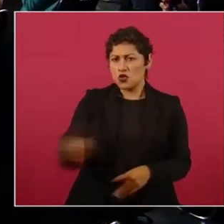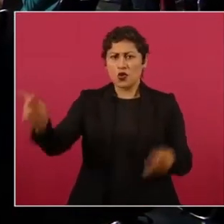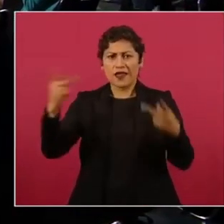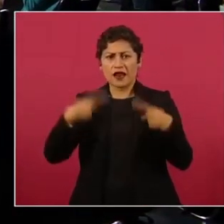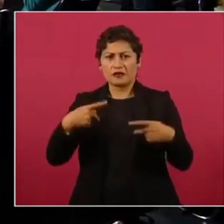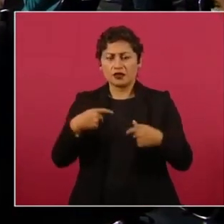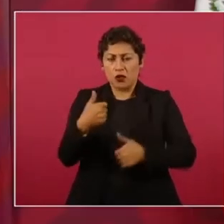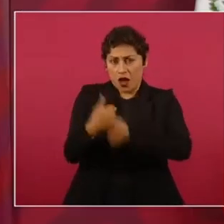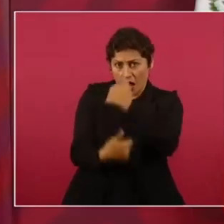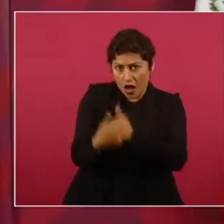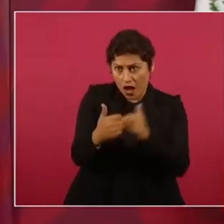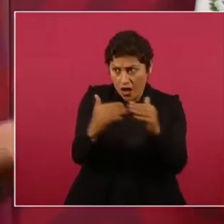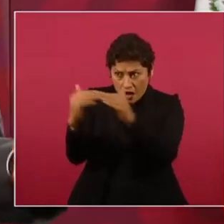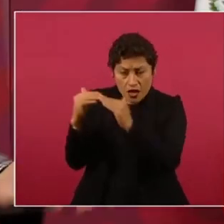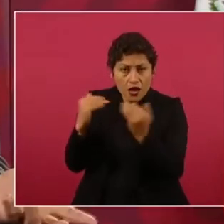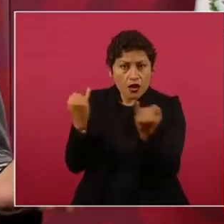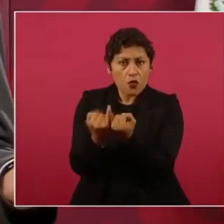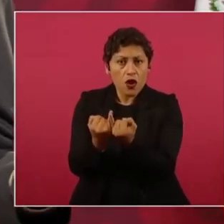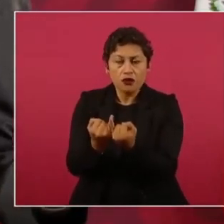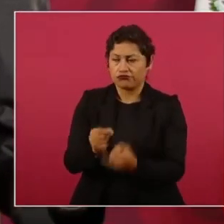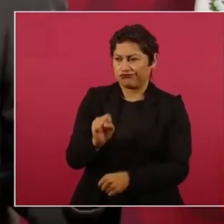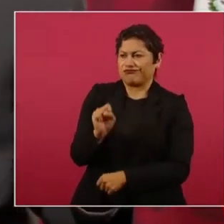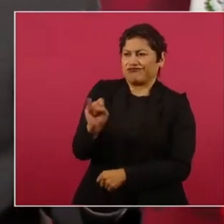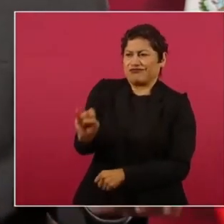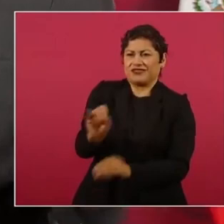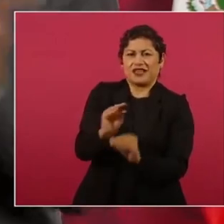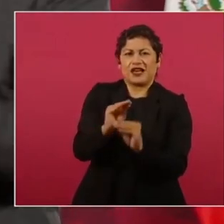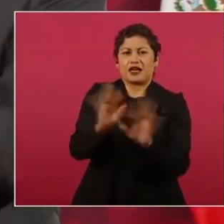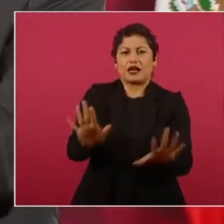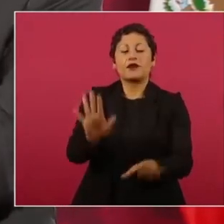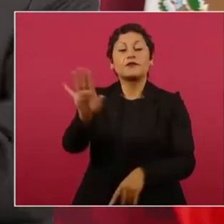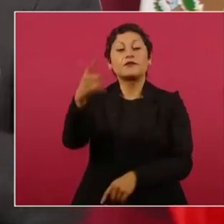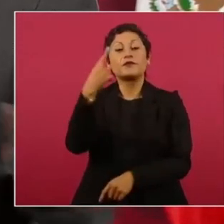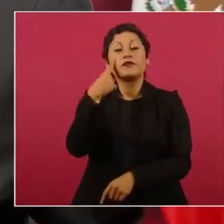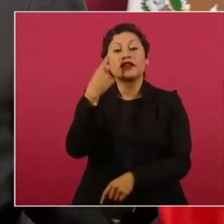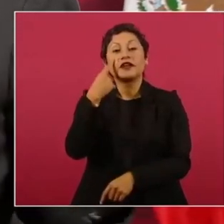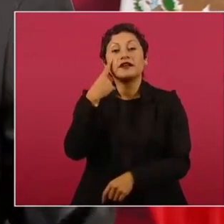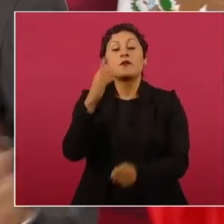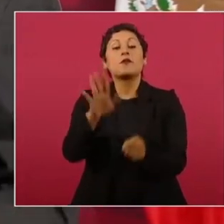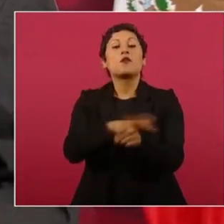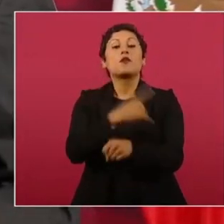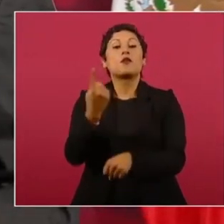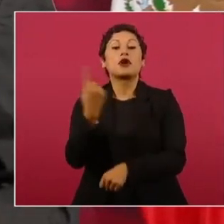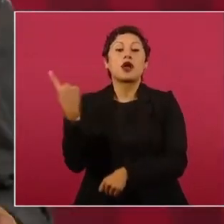luego, empezando porque ya no hay dedazo.